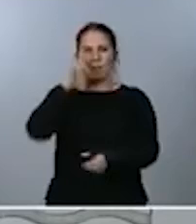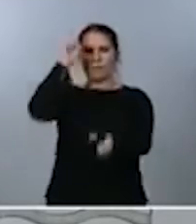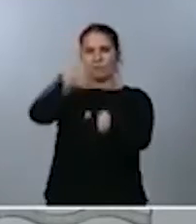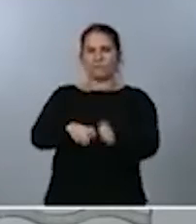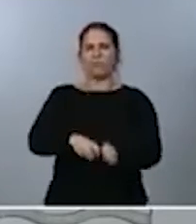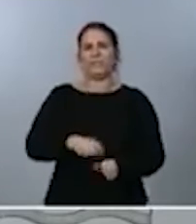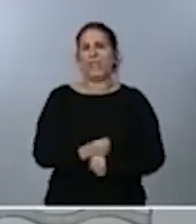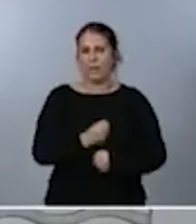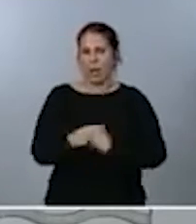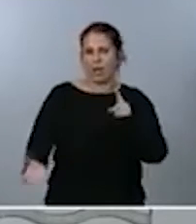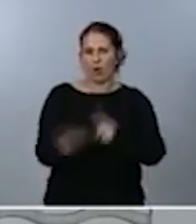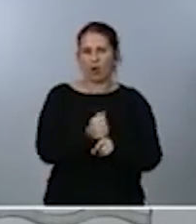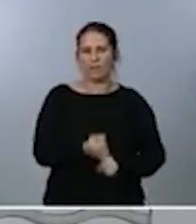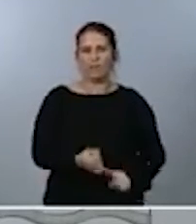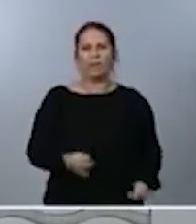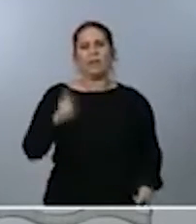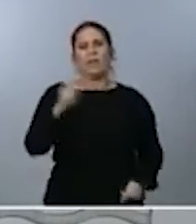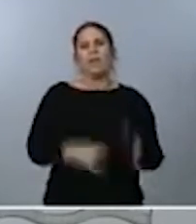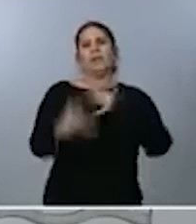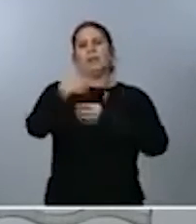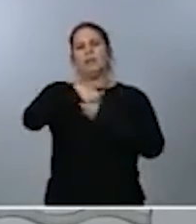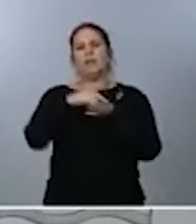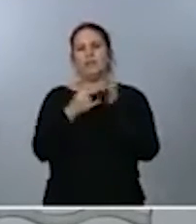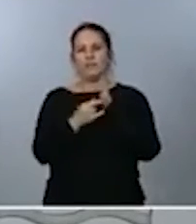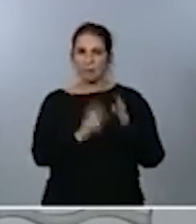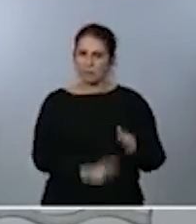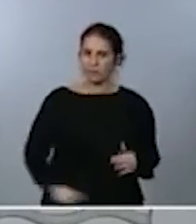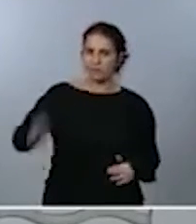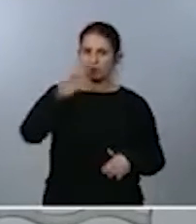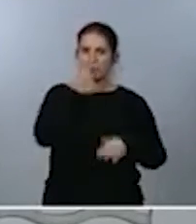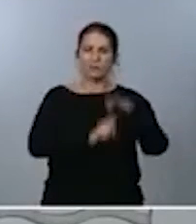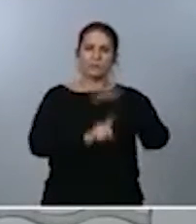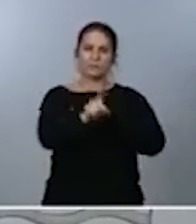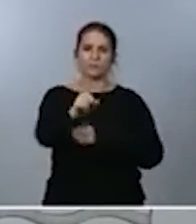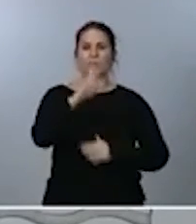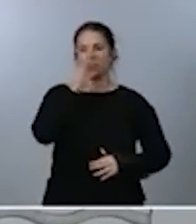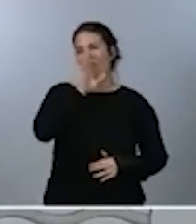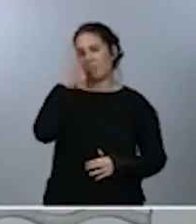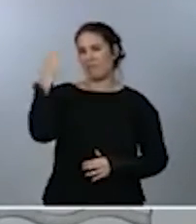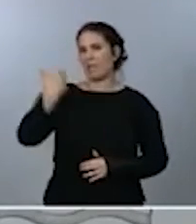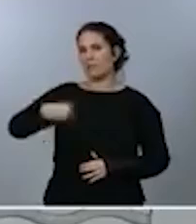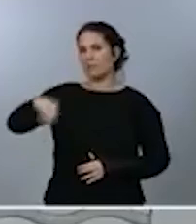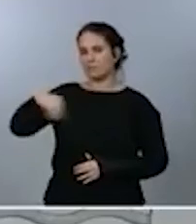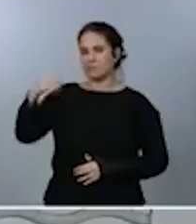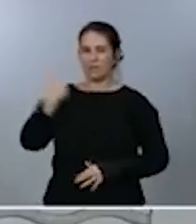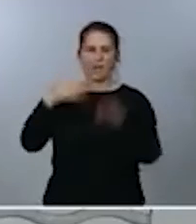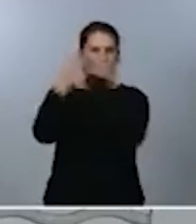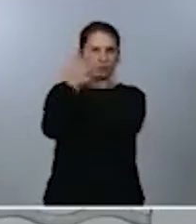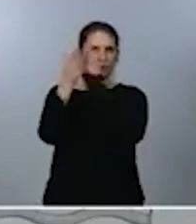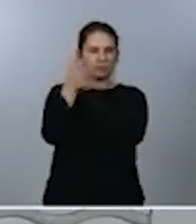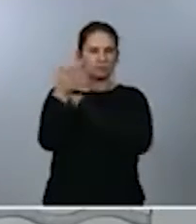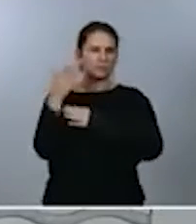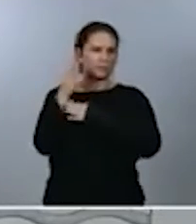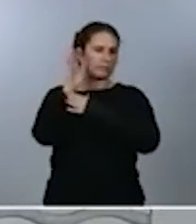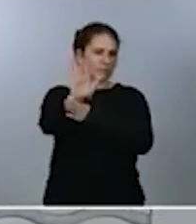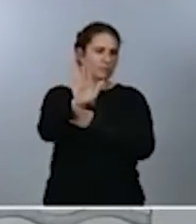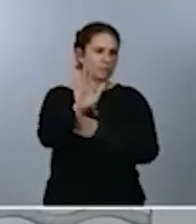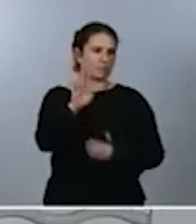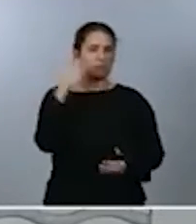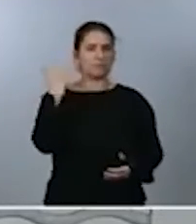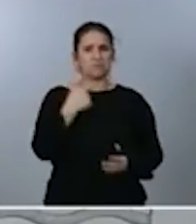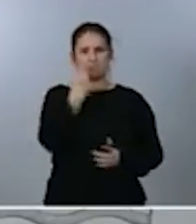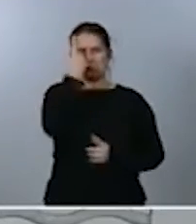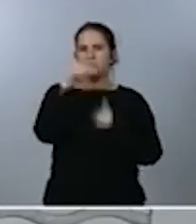contempla en el plan de recuperación, como tuvo el presidente ocasión de comentar en su presentación, puesto que son uno de los ejes